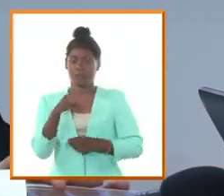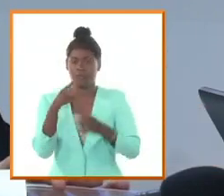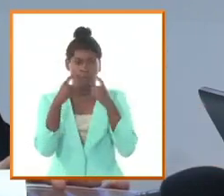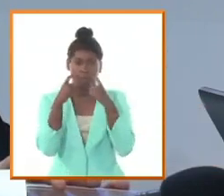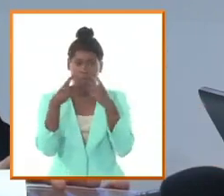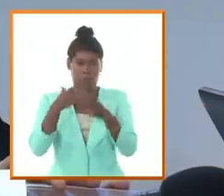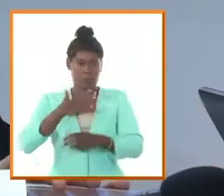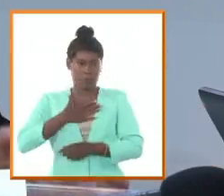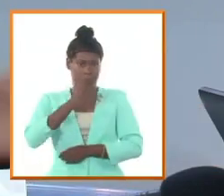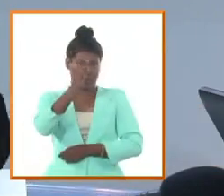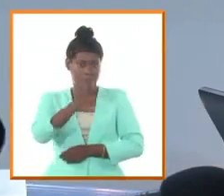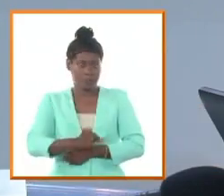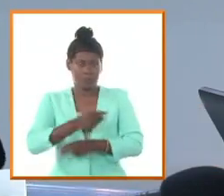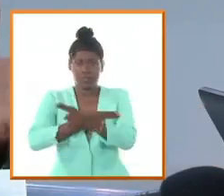sus